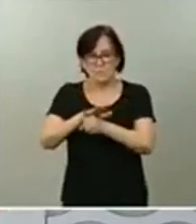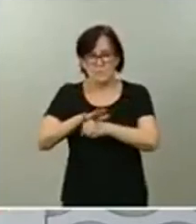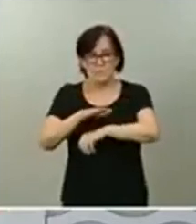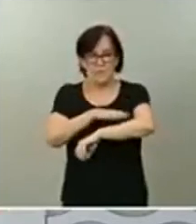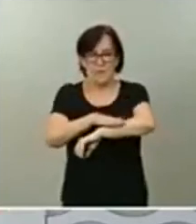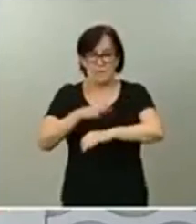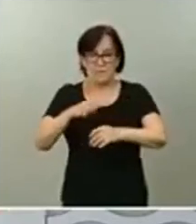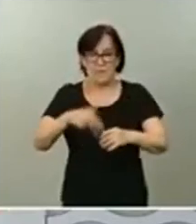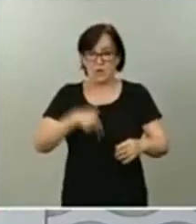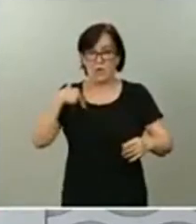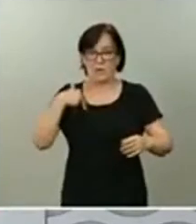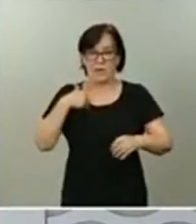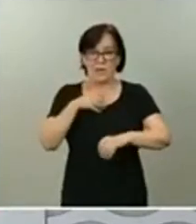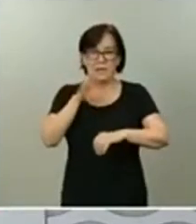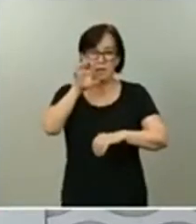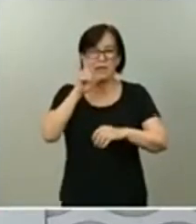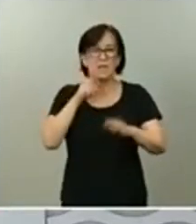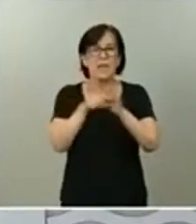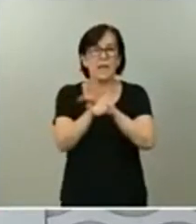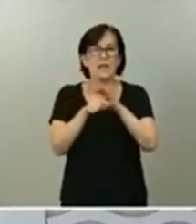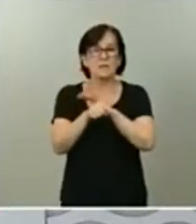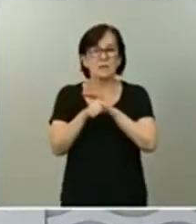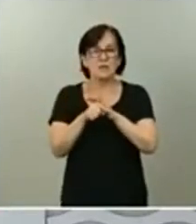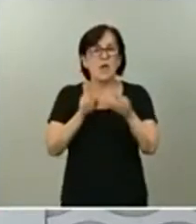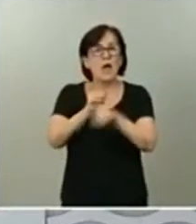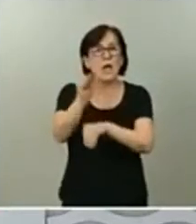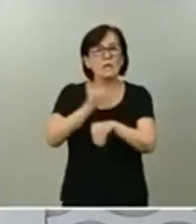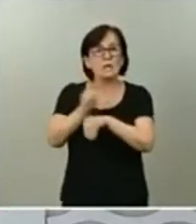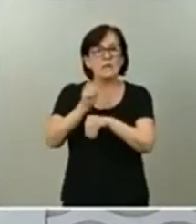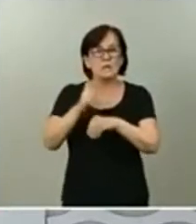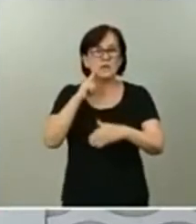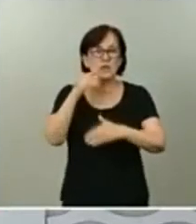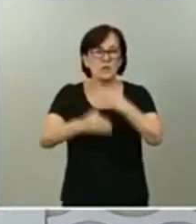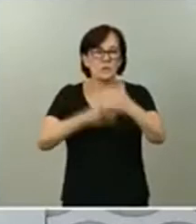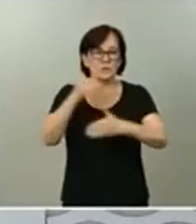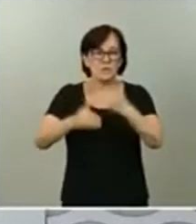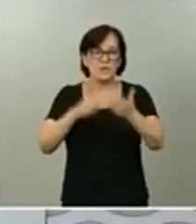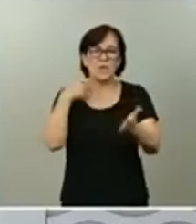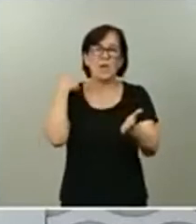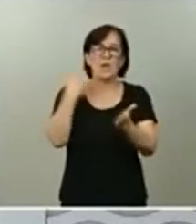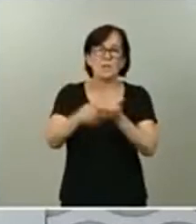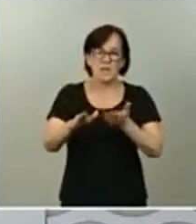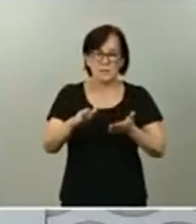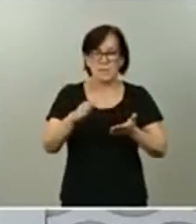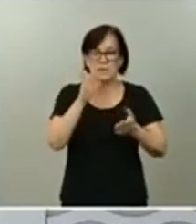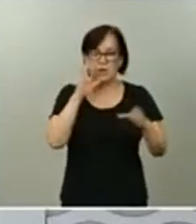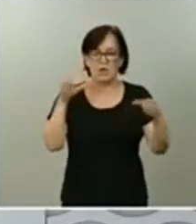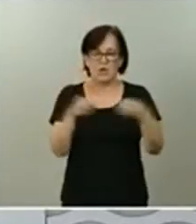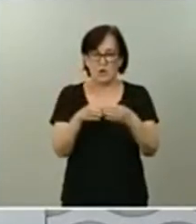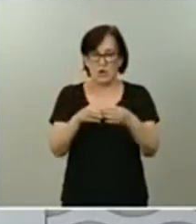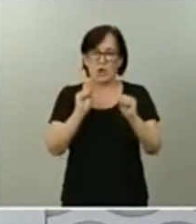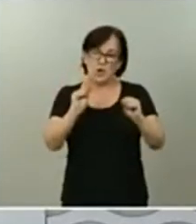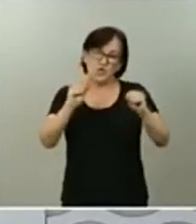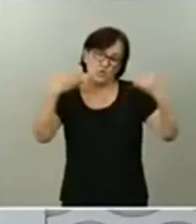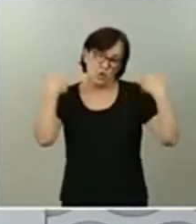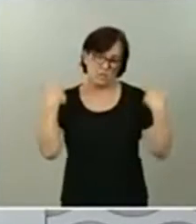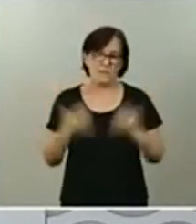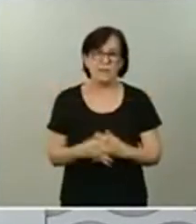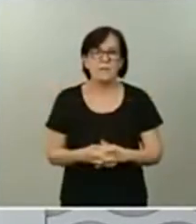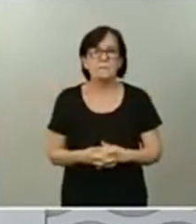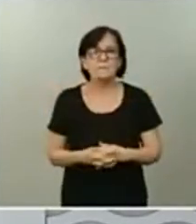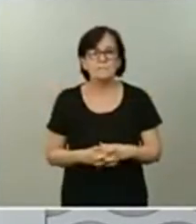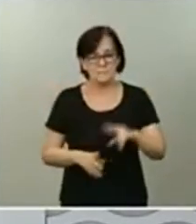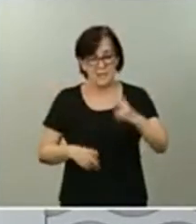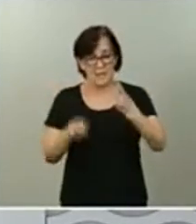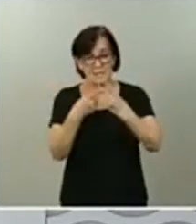Estado, la gestión de estas ayudas en los procedimientos de despido colectivo que sean de su competencia. En segundo lugar,